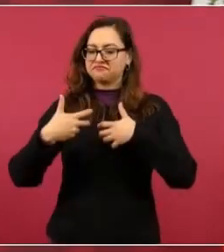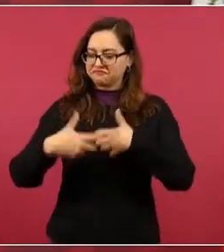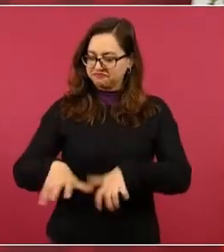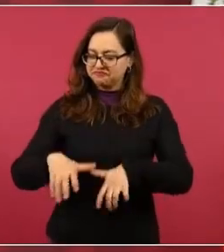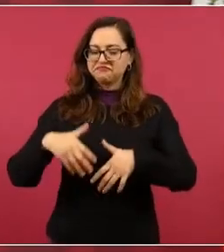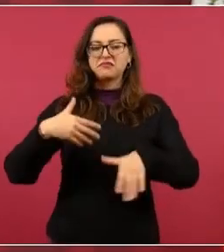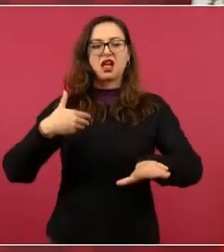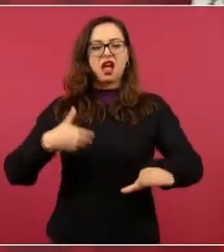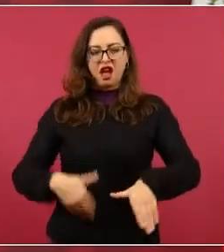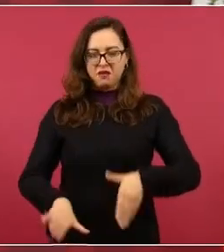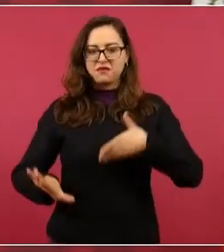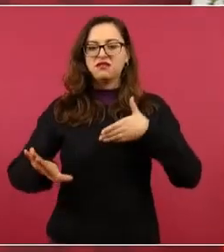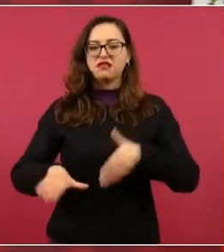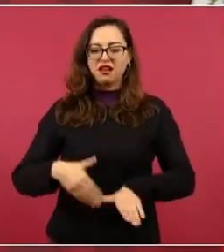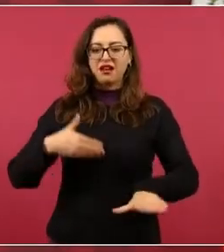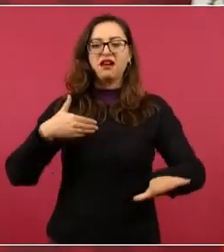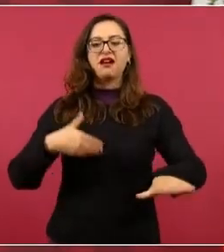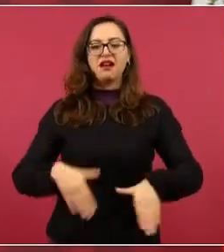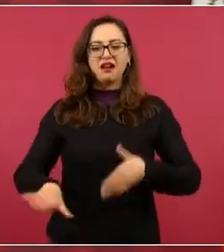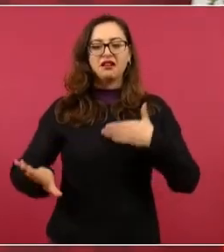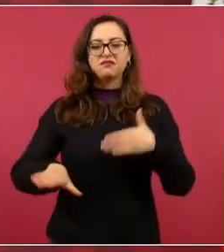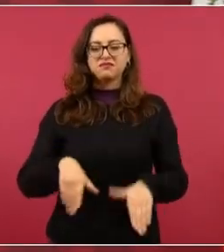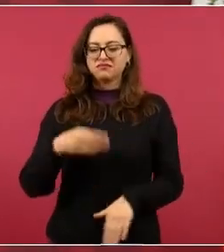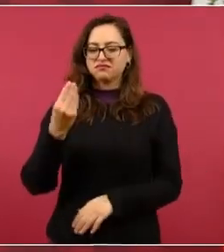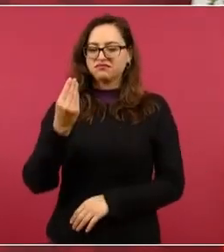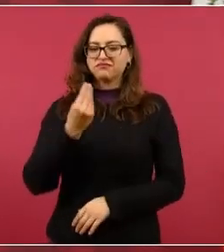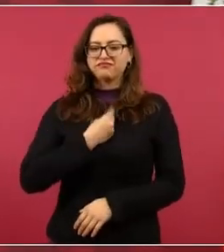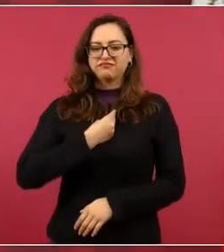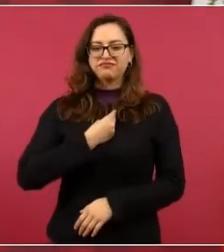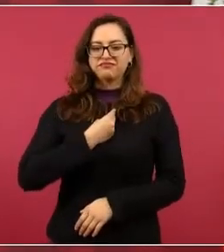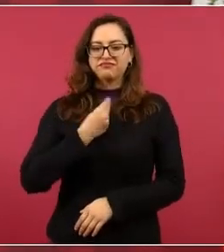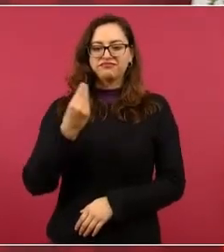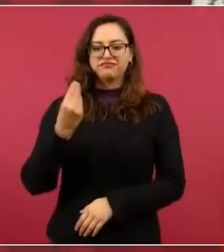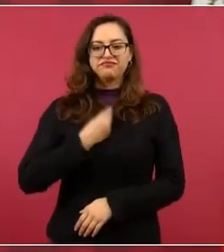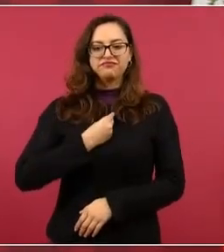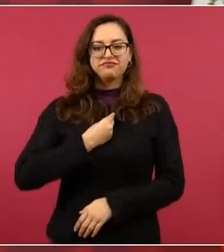como forma de lucha.